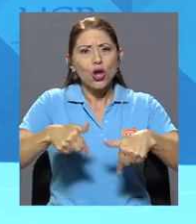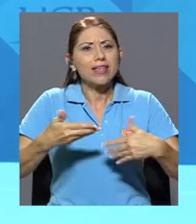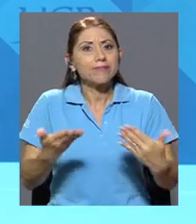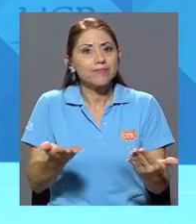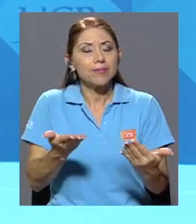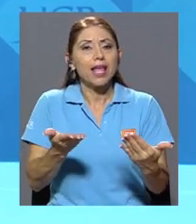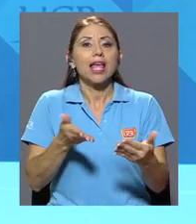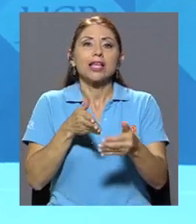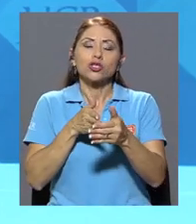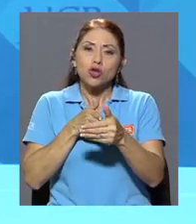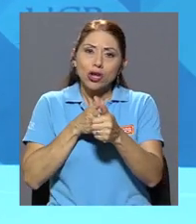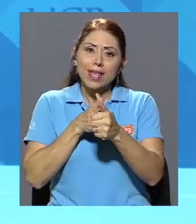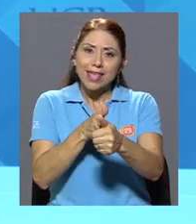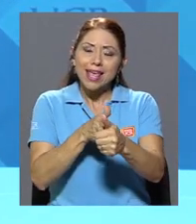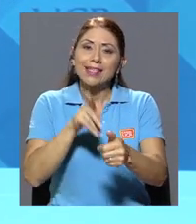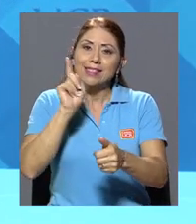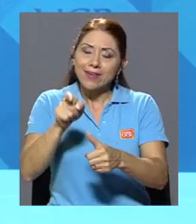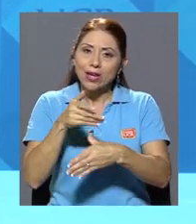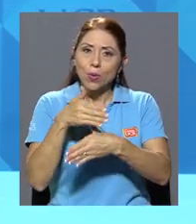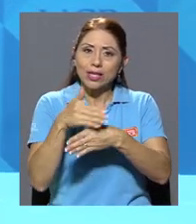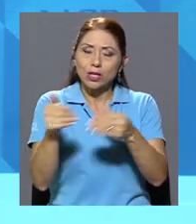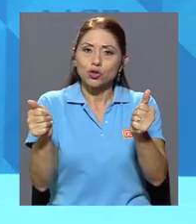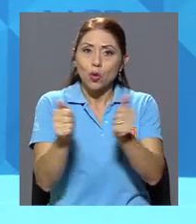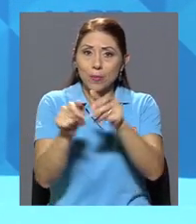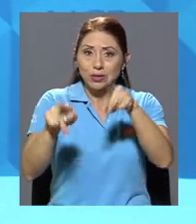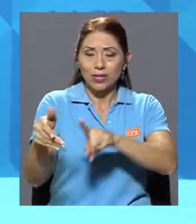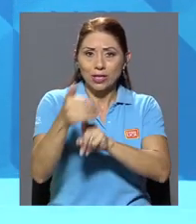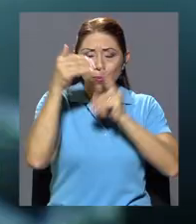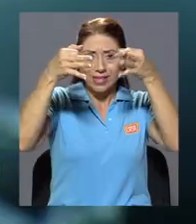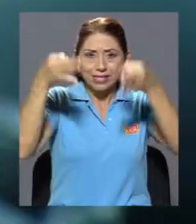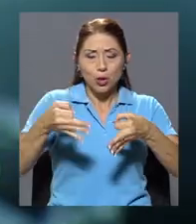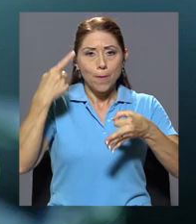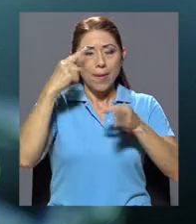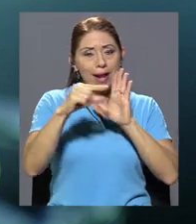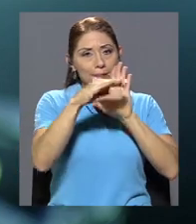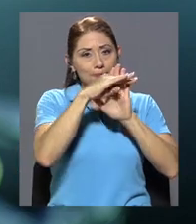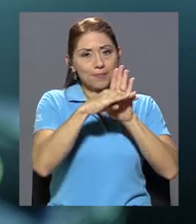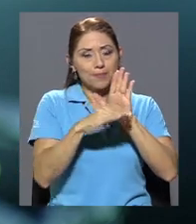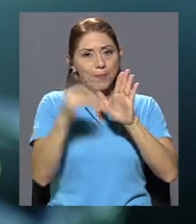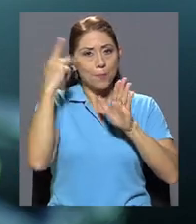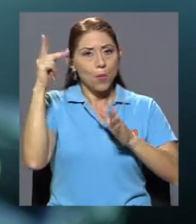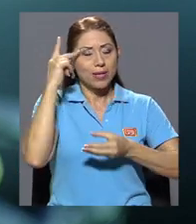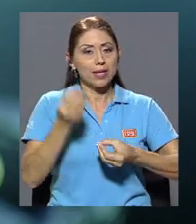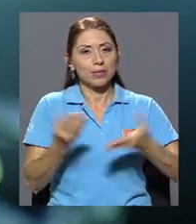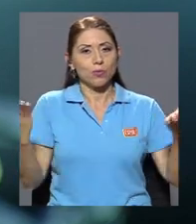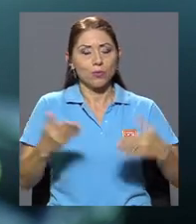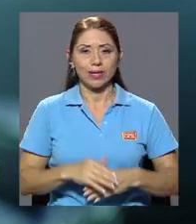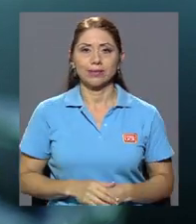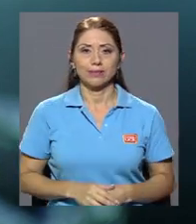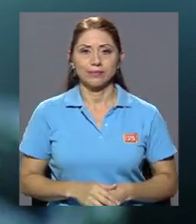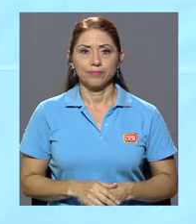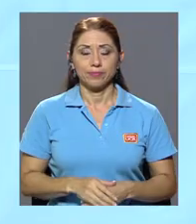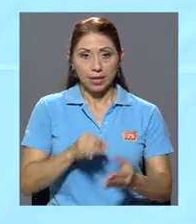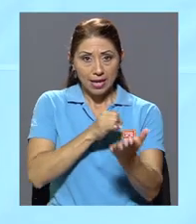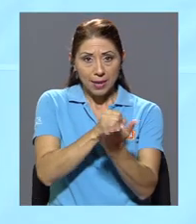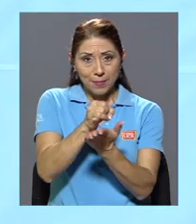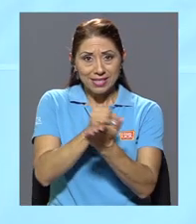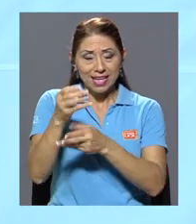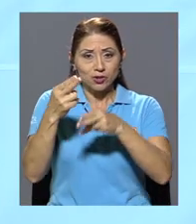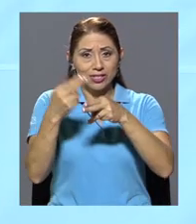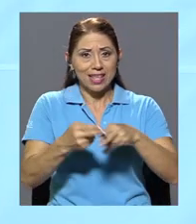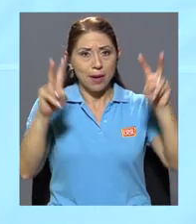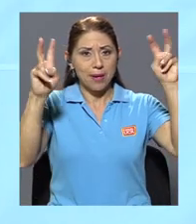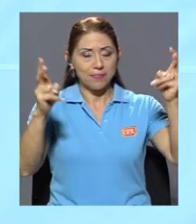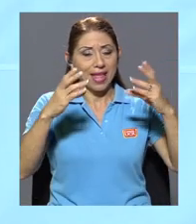guías, deben ser compartidos con los tomadores de decisiones para la definición de políticas públicas. La investigación